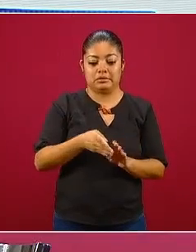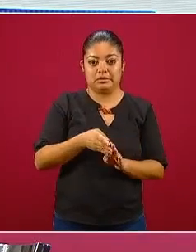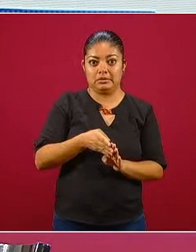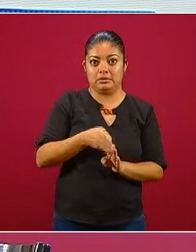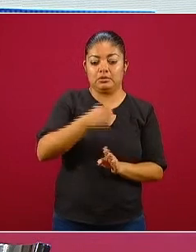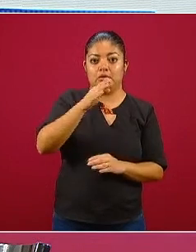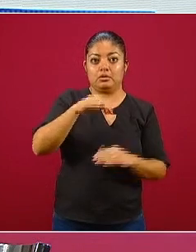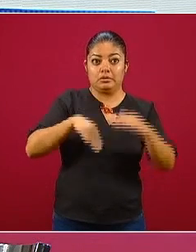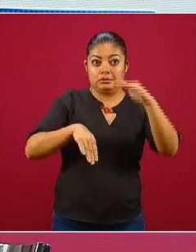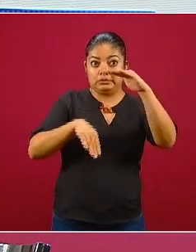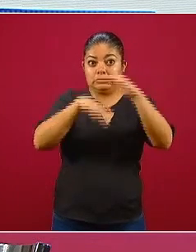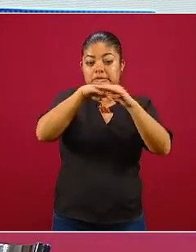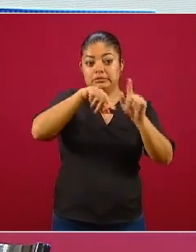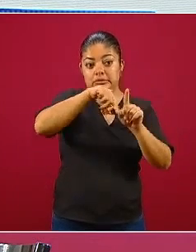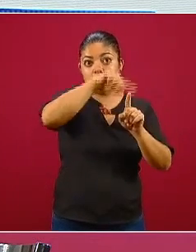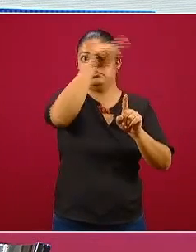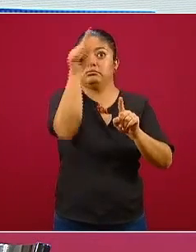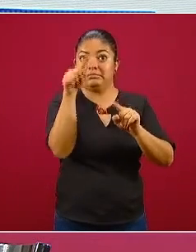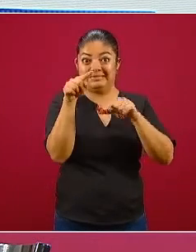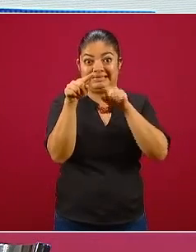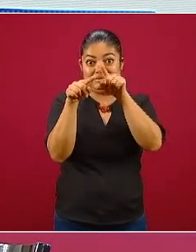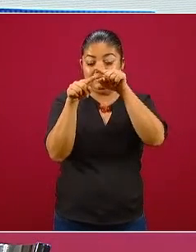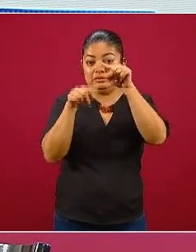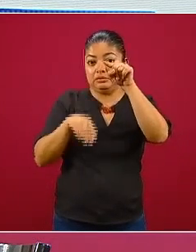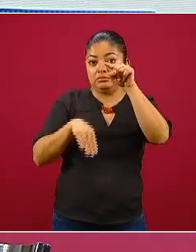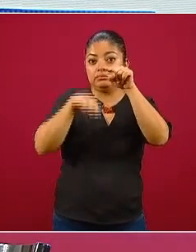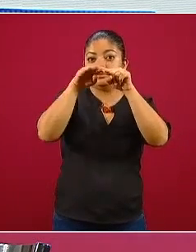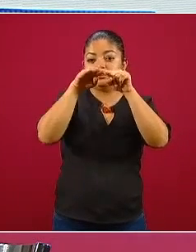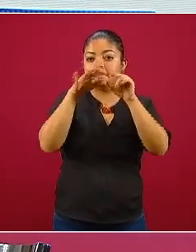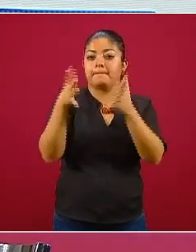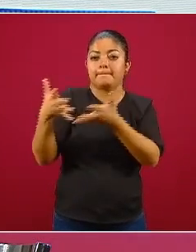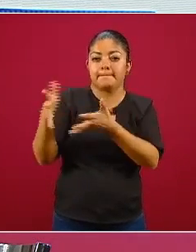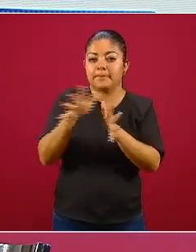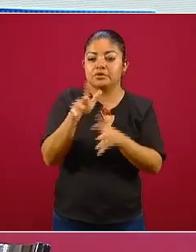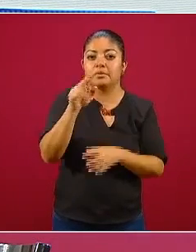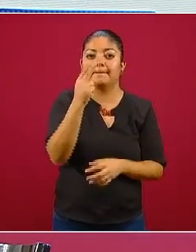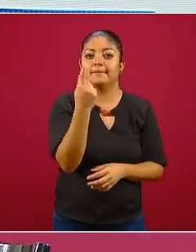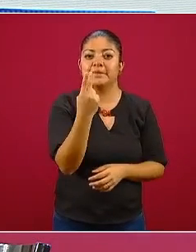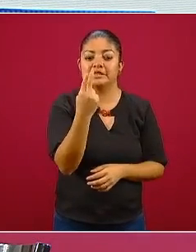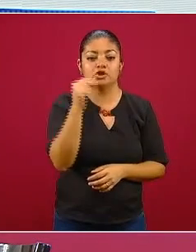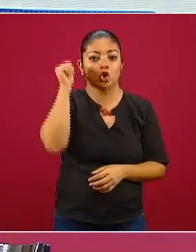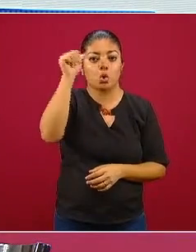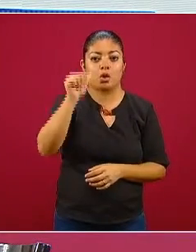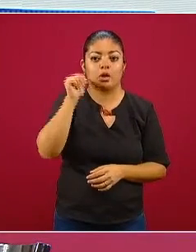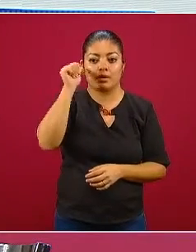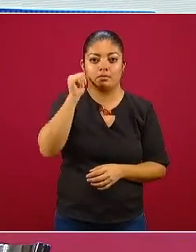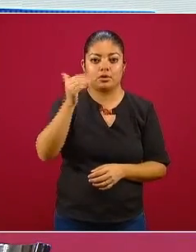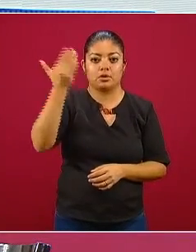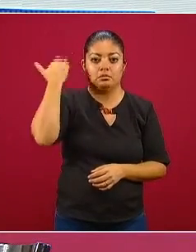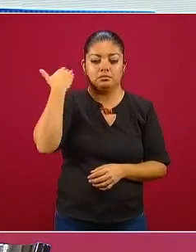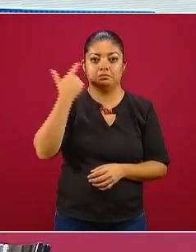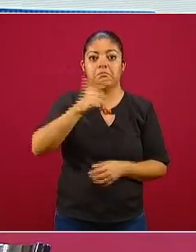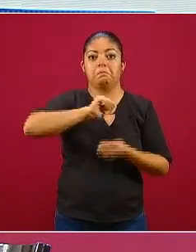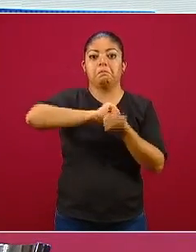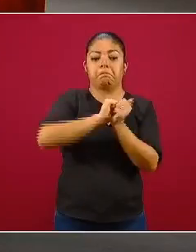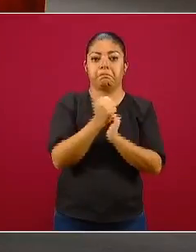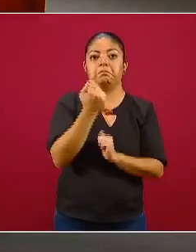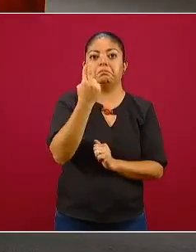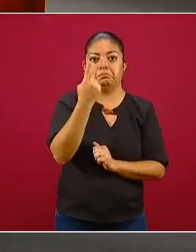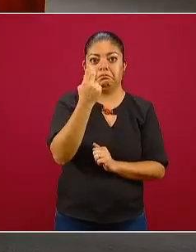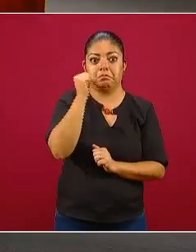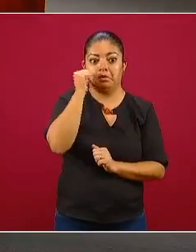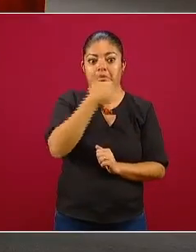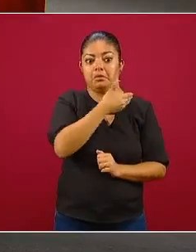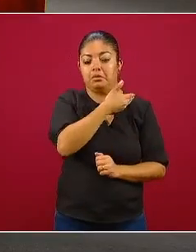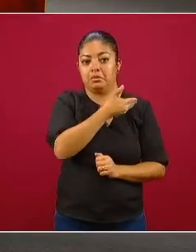se proyectó o se predijo para el 25 de abril y posterior a esa fecha y ahora sí,